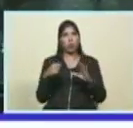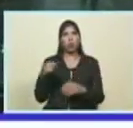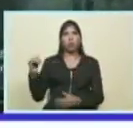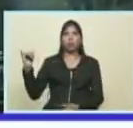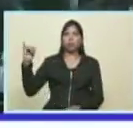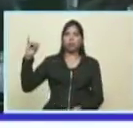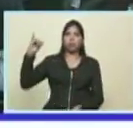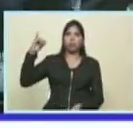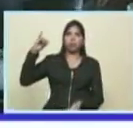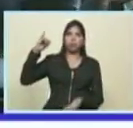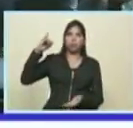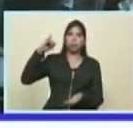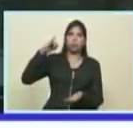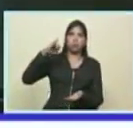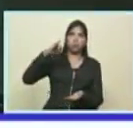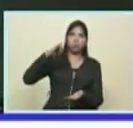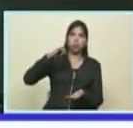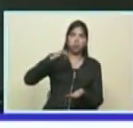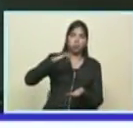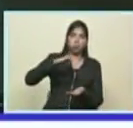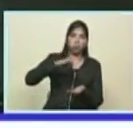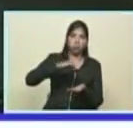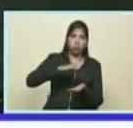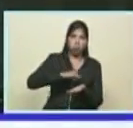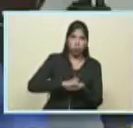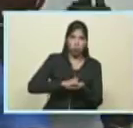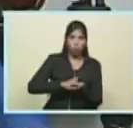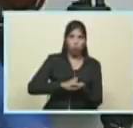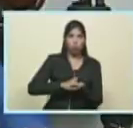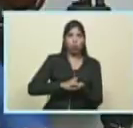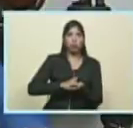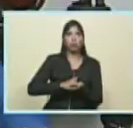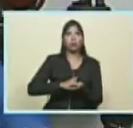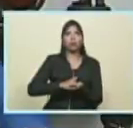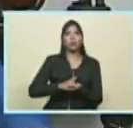y aterriza el avión Hércules